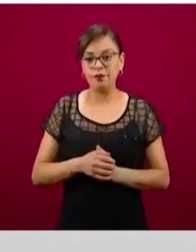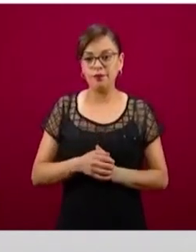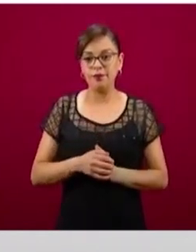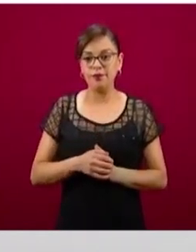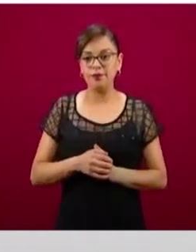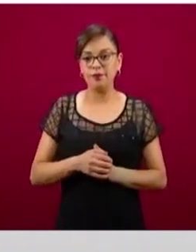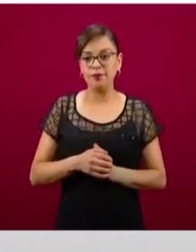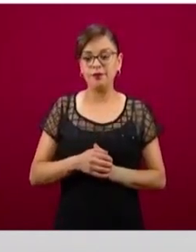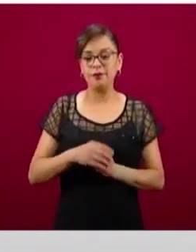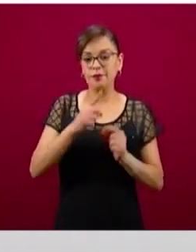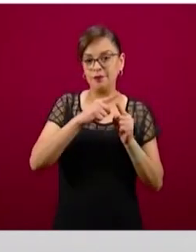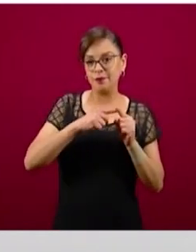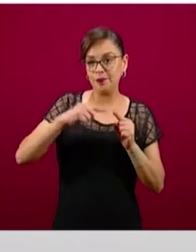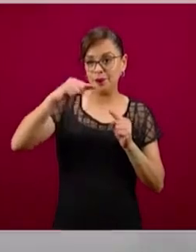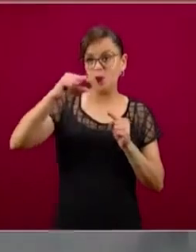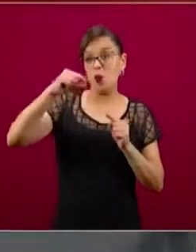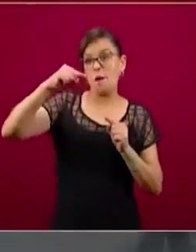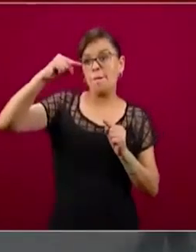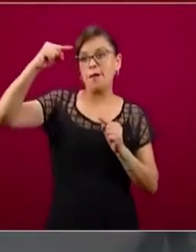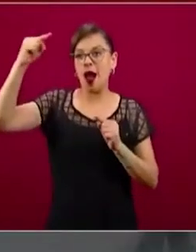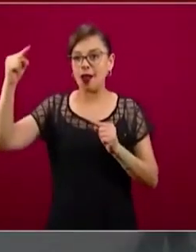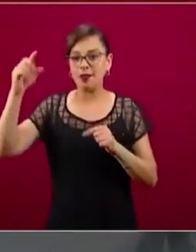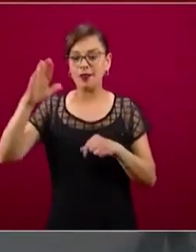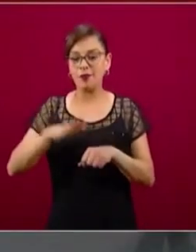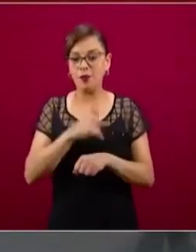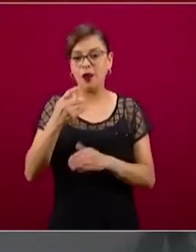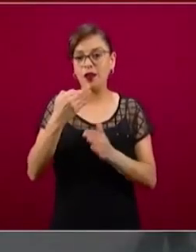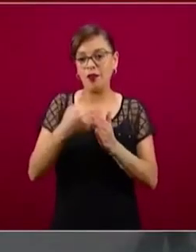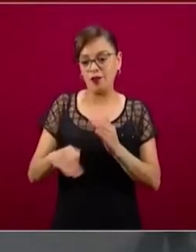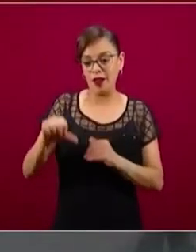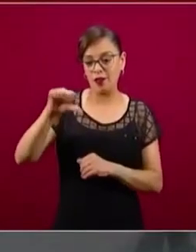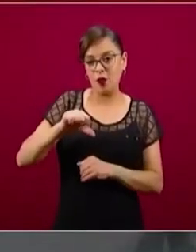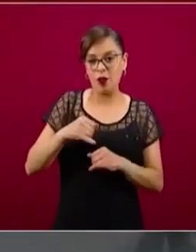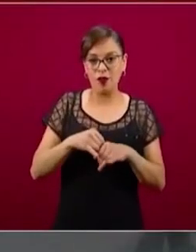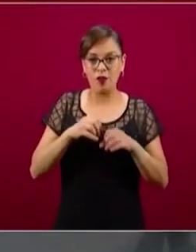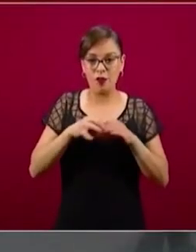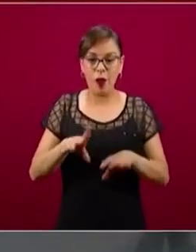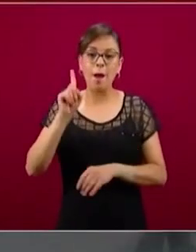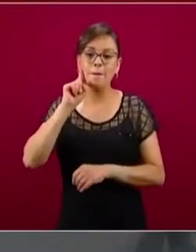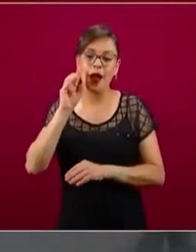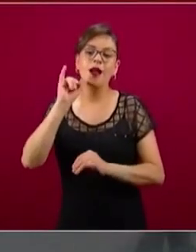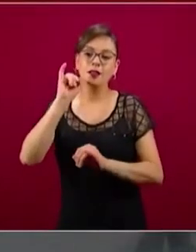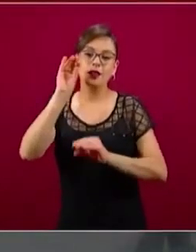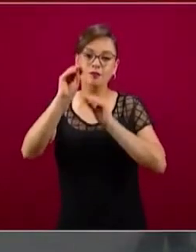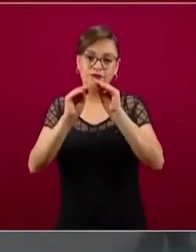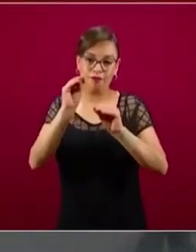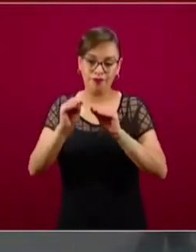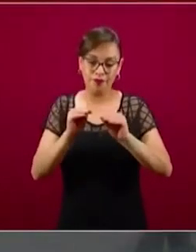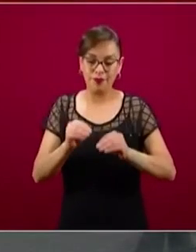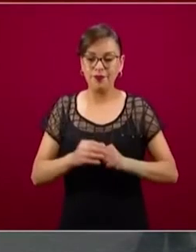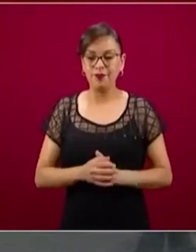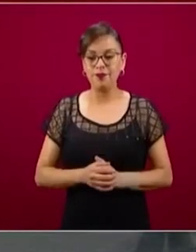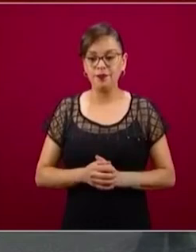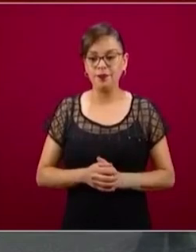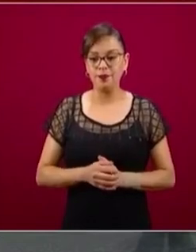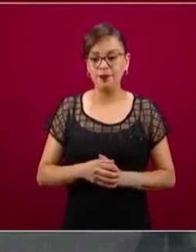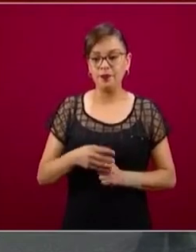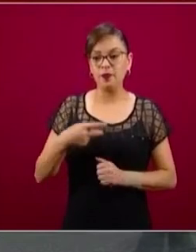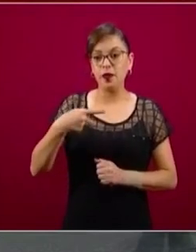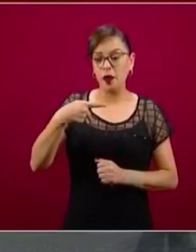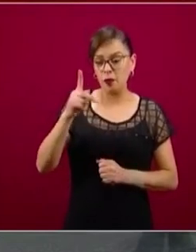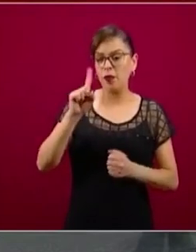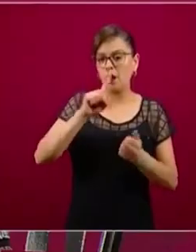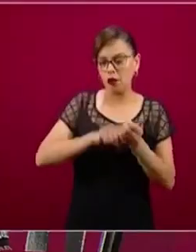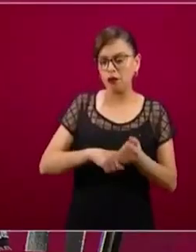repunte en la curva. Y por eso vemos que está un poquito aplanada, pero vamos bien, vamos